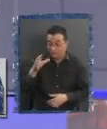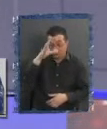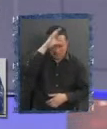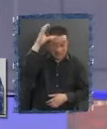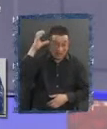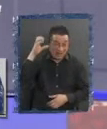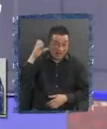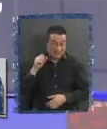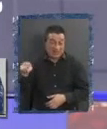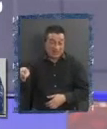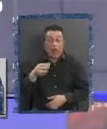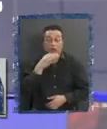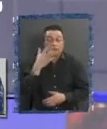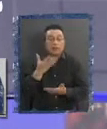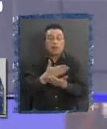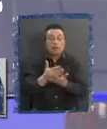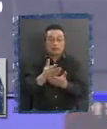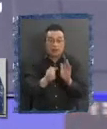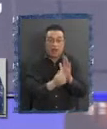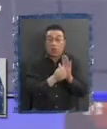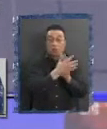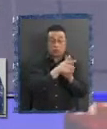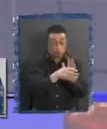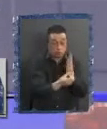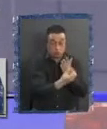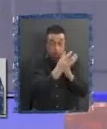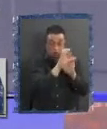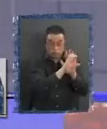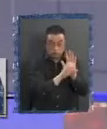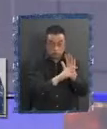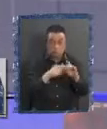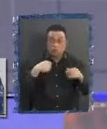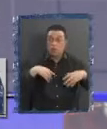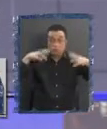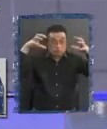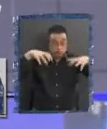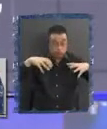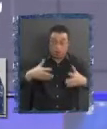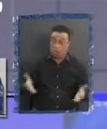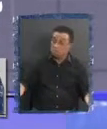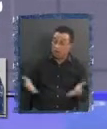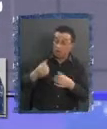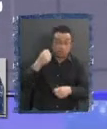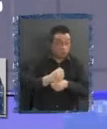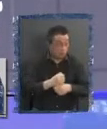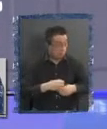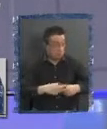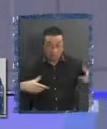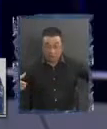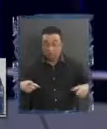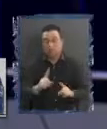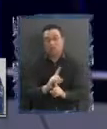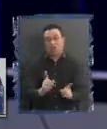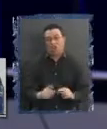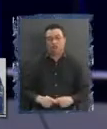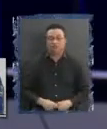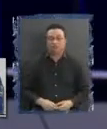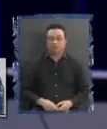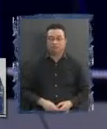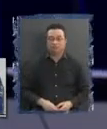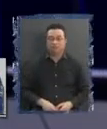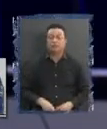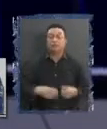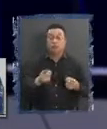a lo que pasa en la Araucanía, o sea, esta nueva constitución no va a hacer llover más, ni va a llevar más trabajo a la región. Gobernador, usted que está